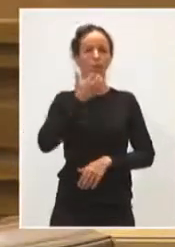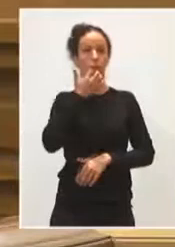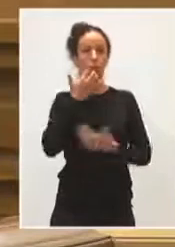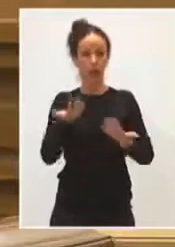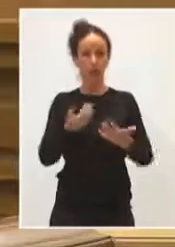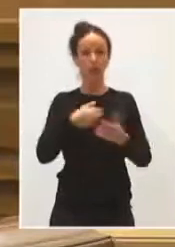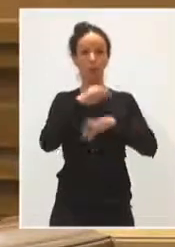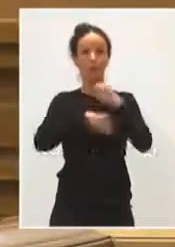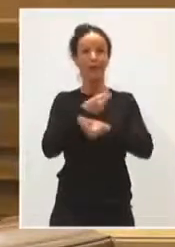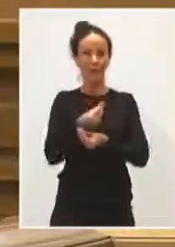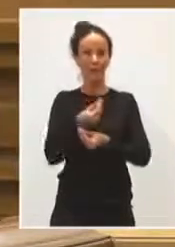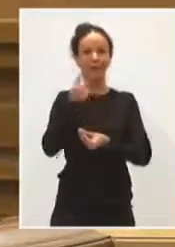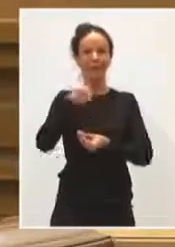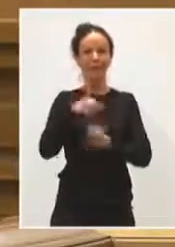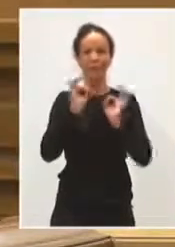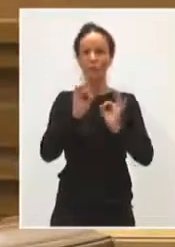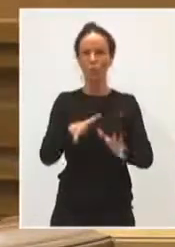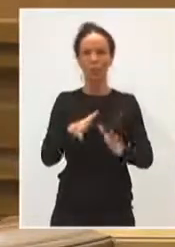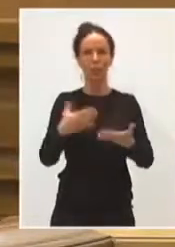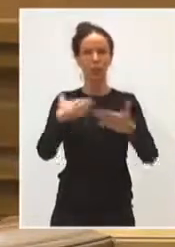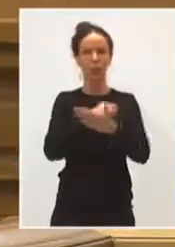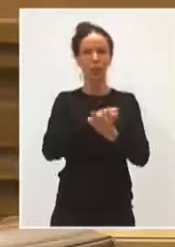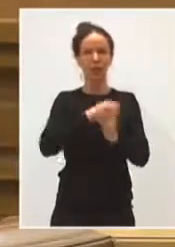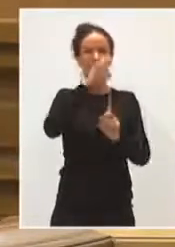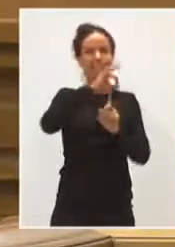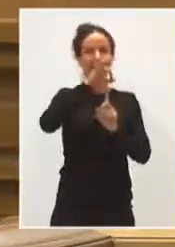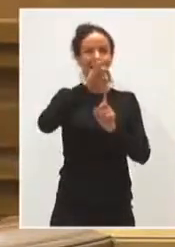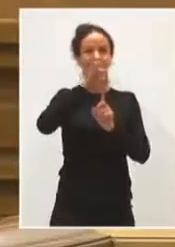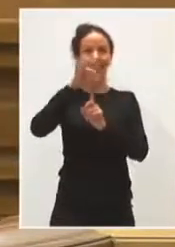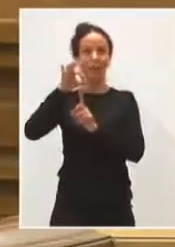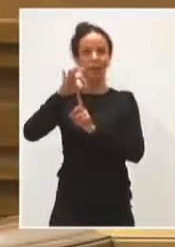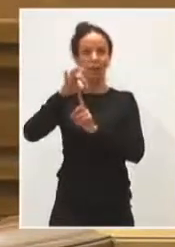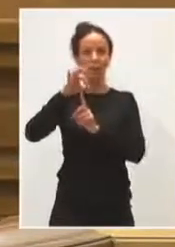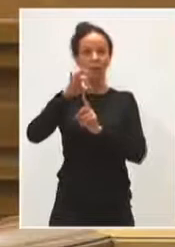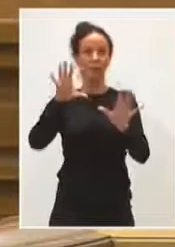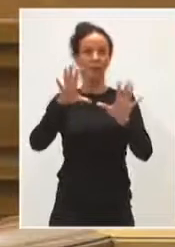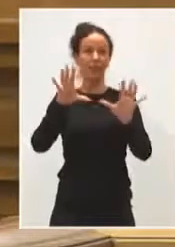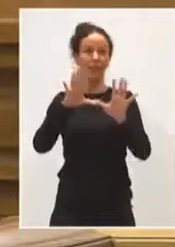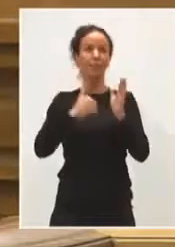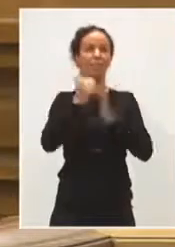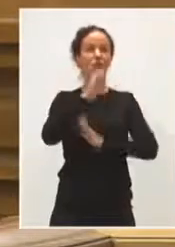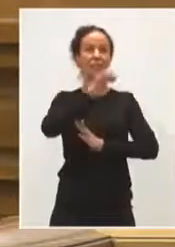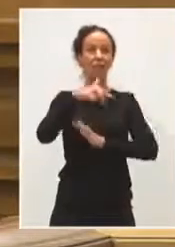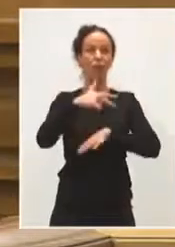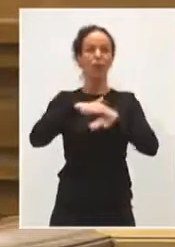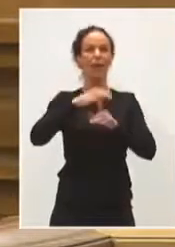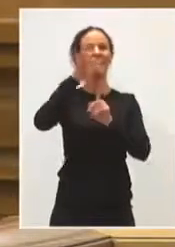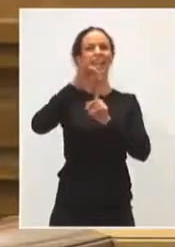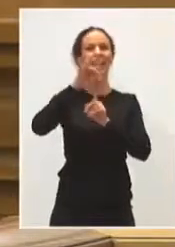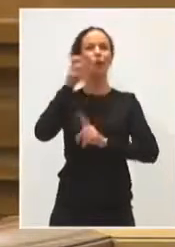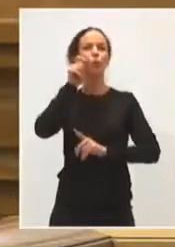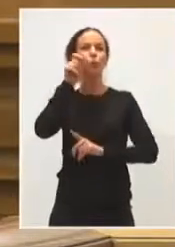ejemplo vamos a hacer también con toda la señalización por más de 10 millones de euros, señalización turística, que es de una